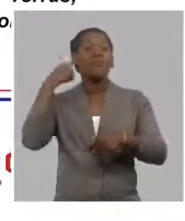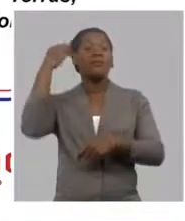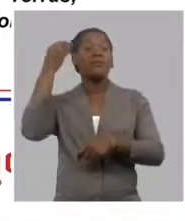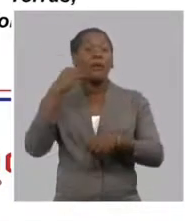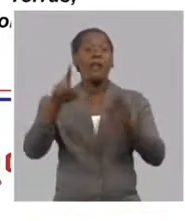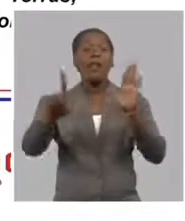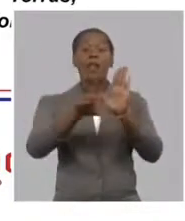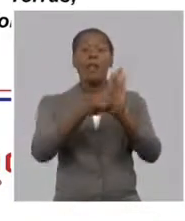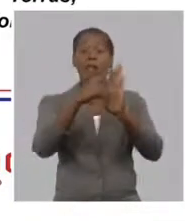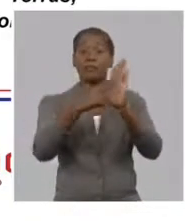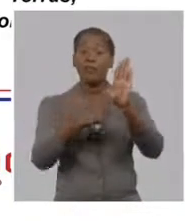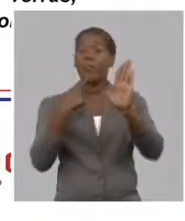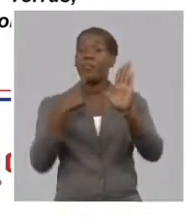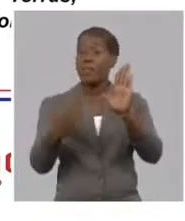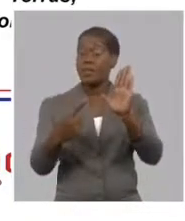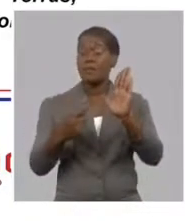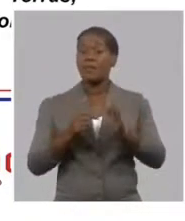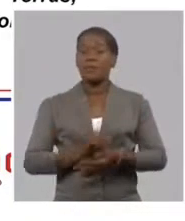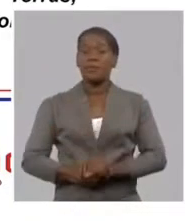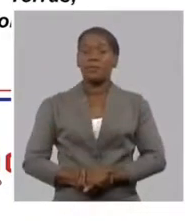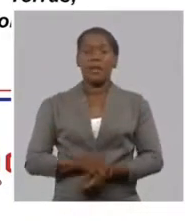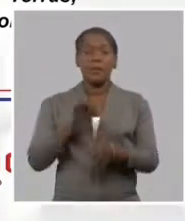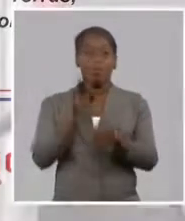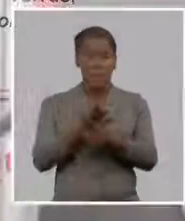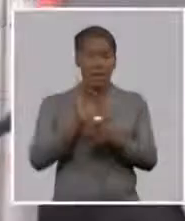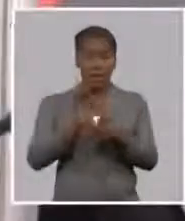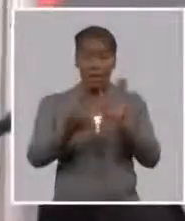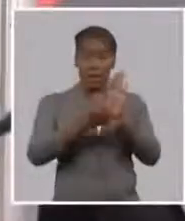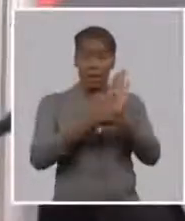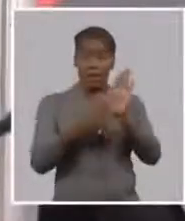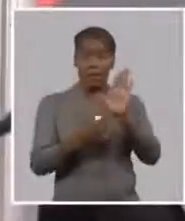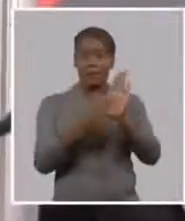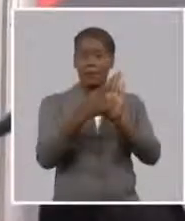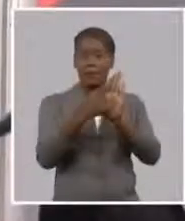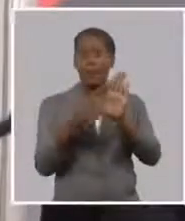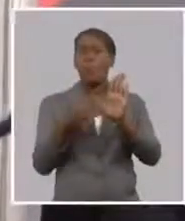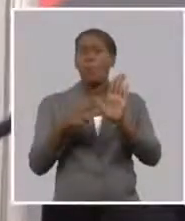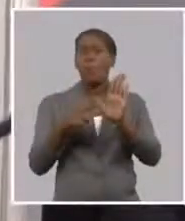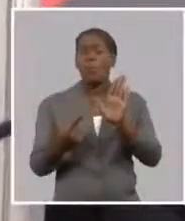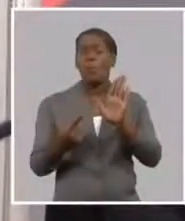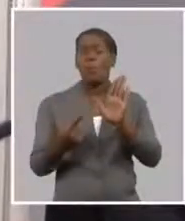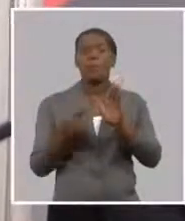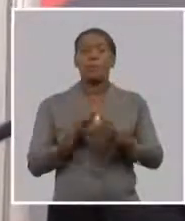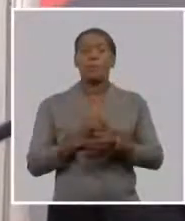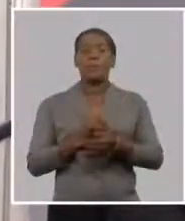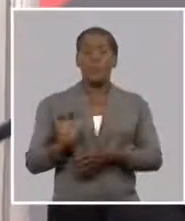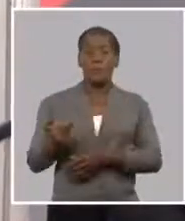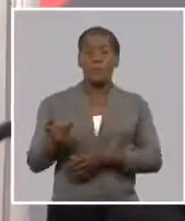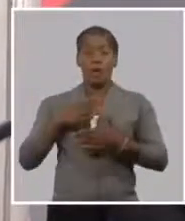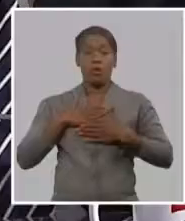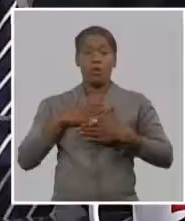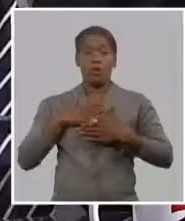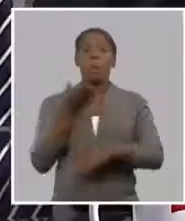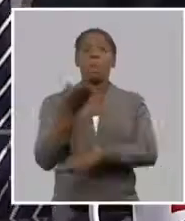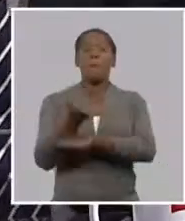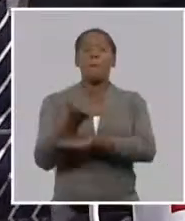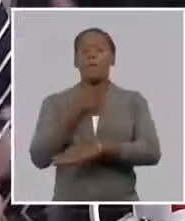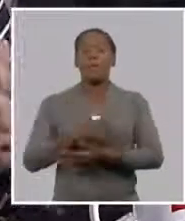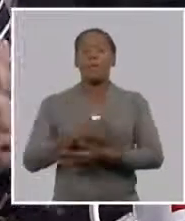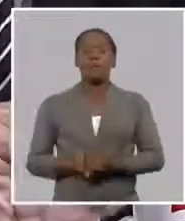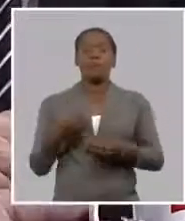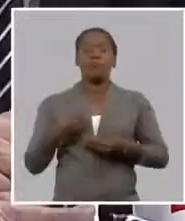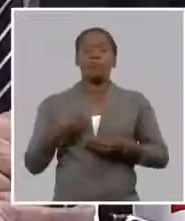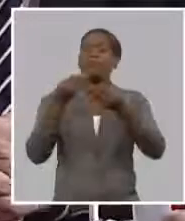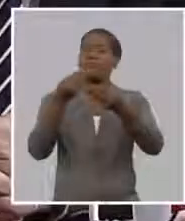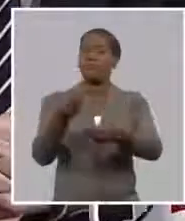disposición. Entonces, partiendo de ahí que está muy claro porque como decía el banco trabaja bajo un